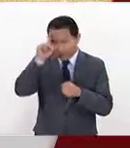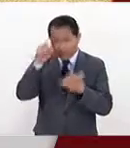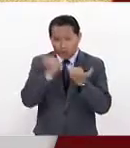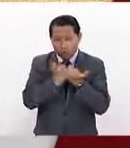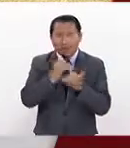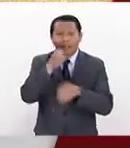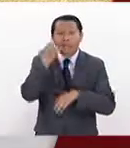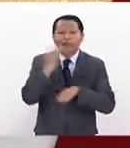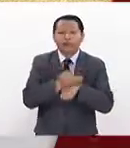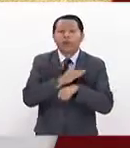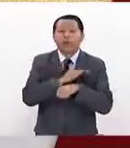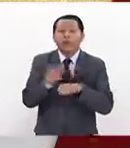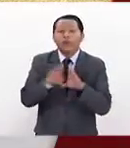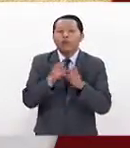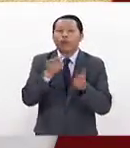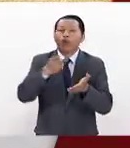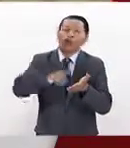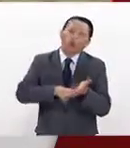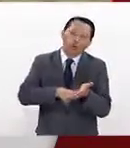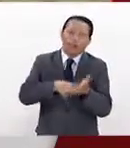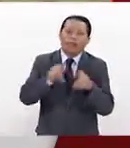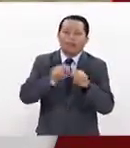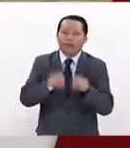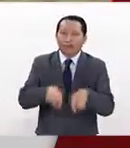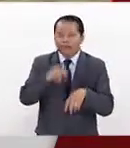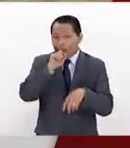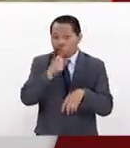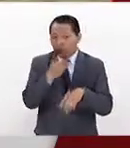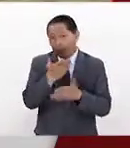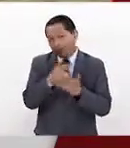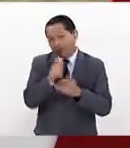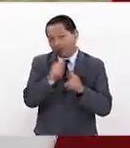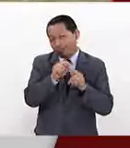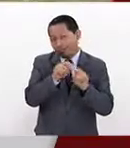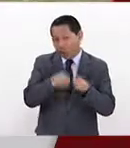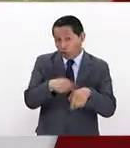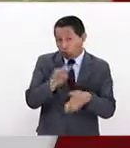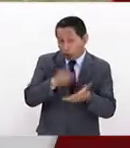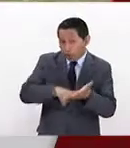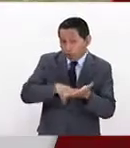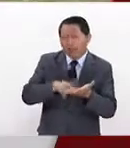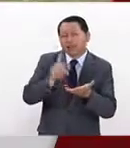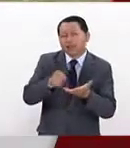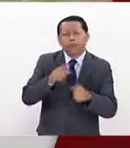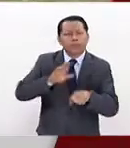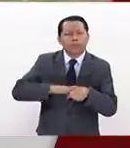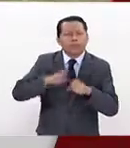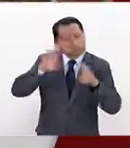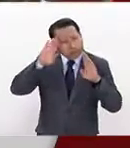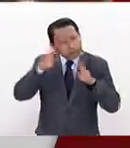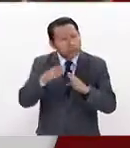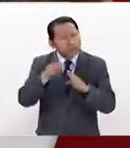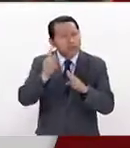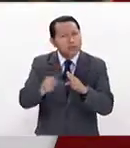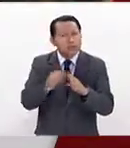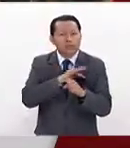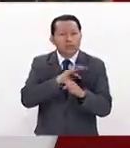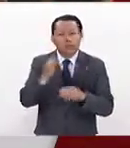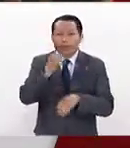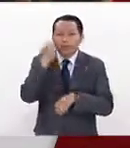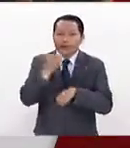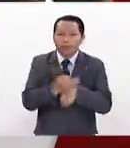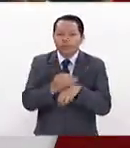tienen la posibilidad de tener el doble grado. Pero más allá del doble grado, la intención de estos programas es que nuestros estudiantes